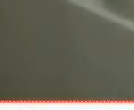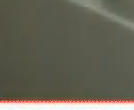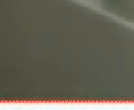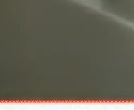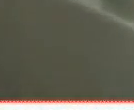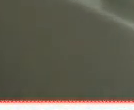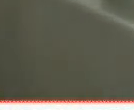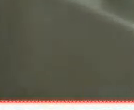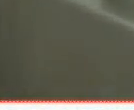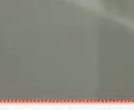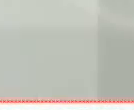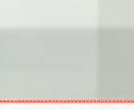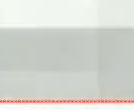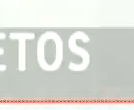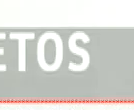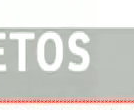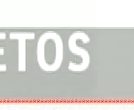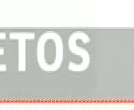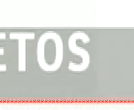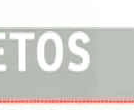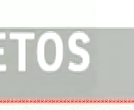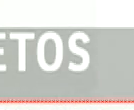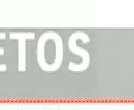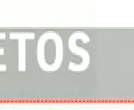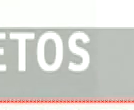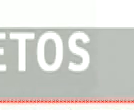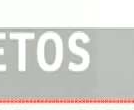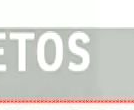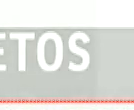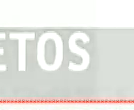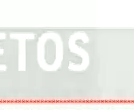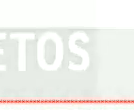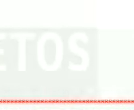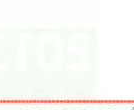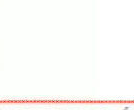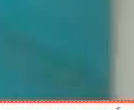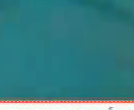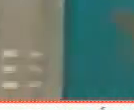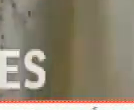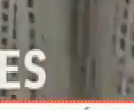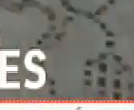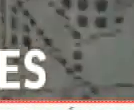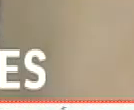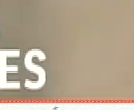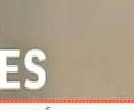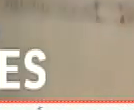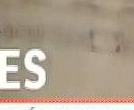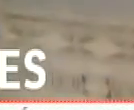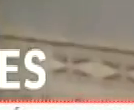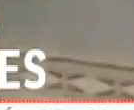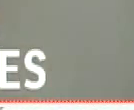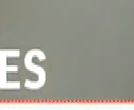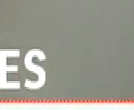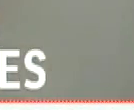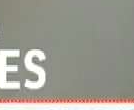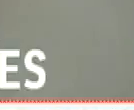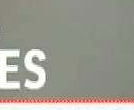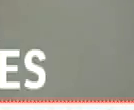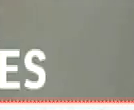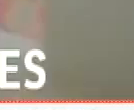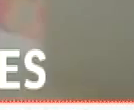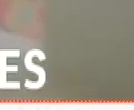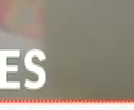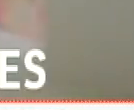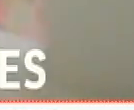después de toser y estornudar. No compartas objetos personales de higiene o aseo. Ventila diariamente la casa, las